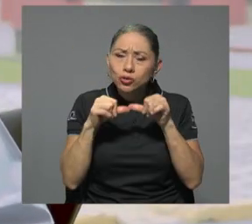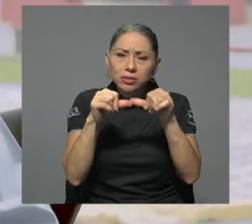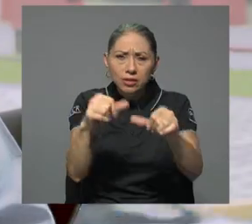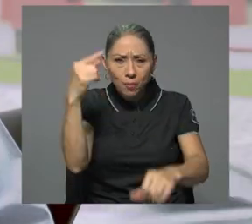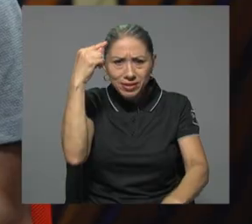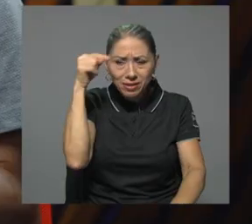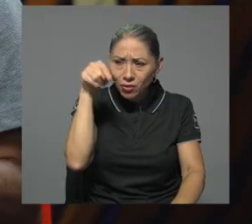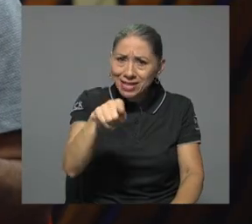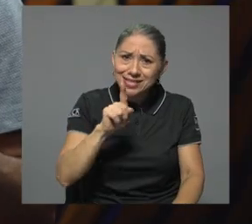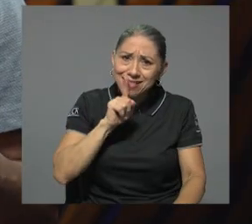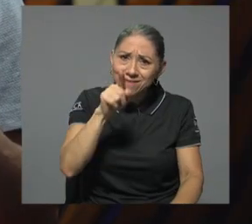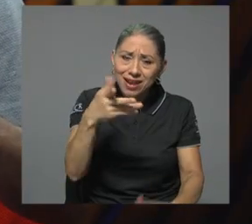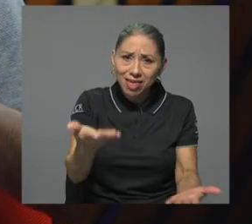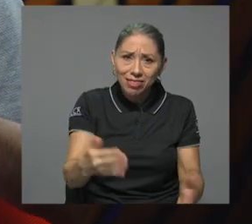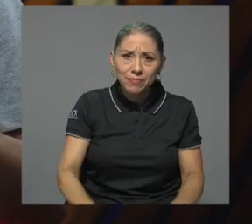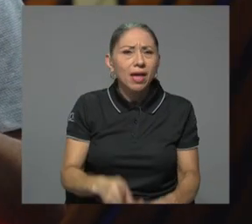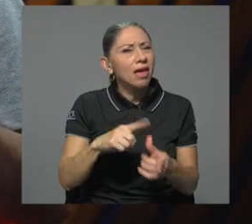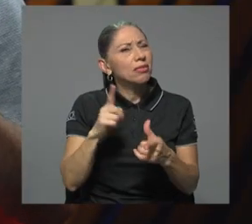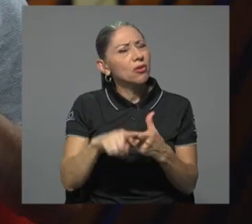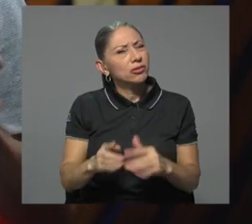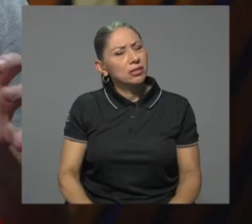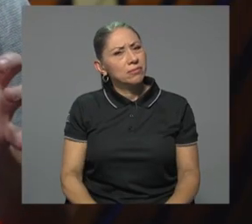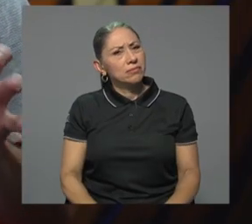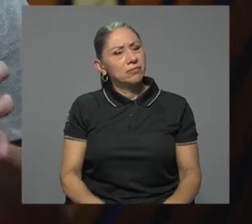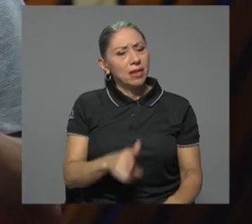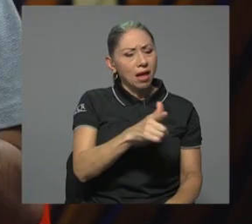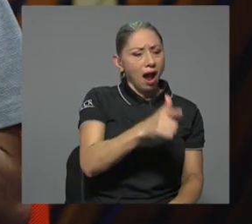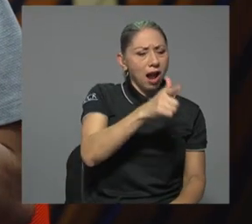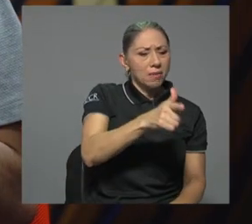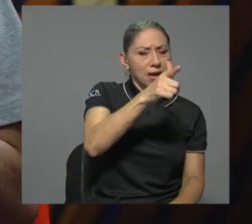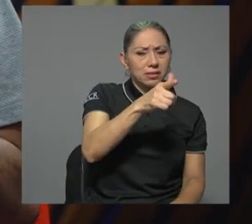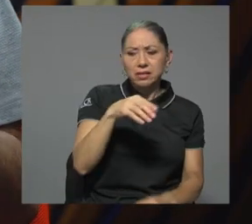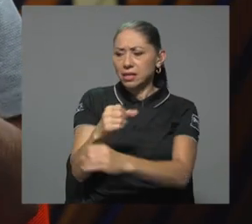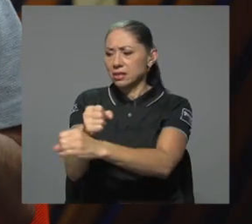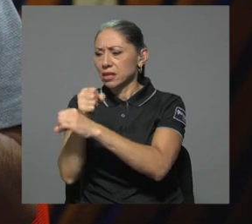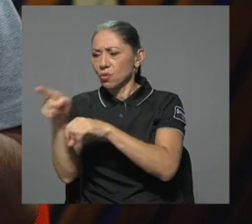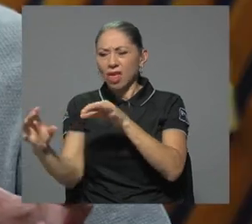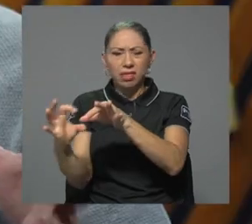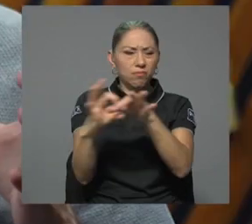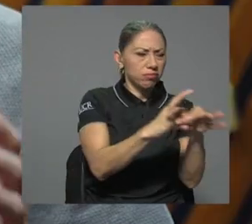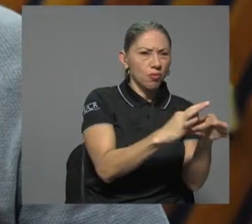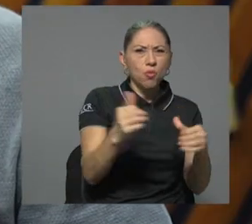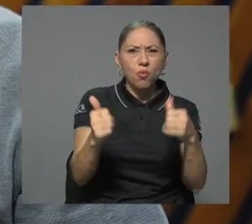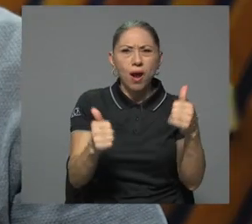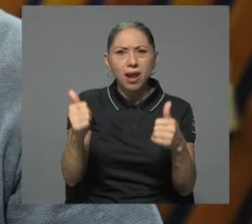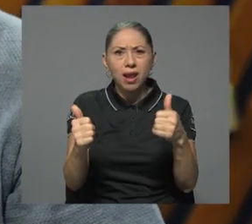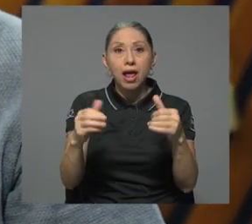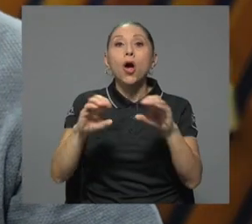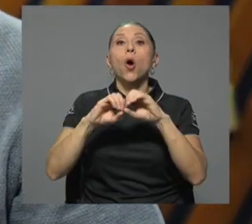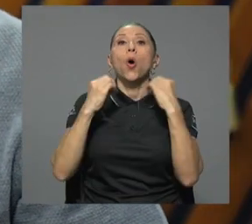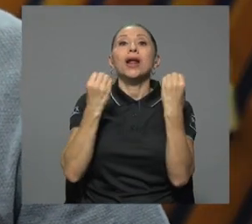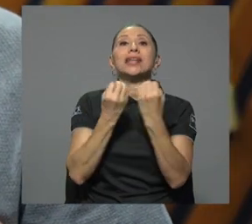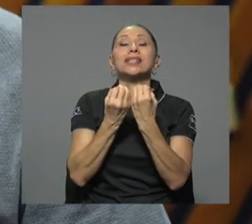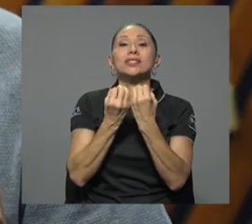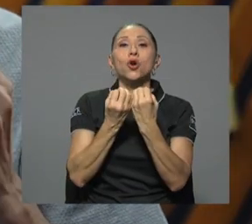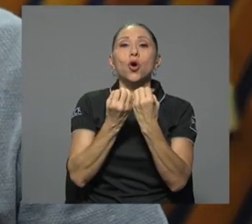es la realidad. Entonces, ¿cuál es la relación entre las armas y la seguridad o la inseguridad? La Organización de Naciones Unidas, la